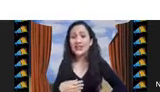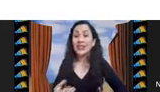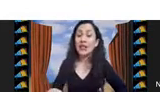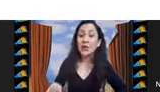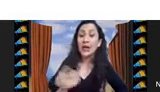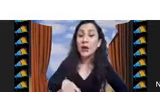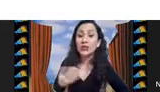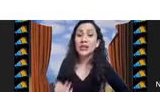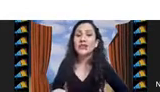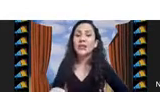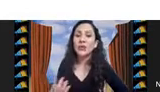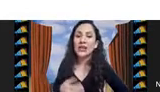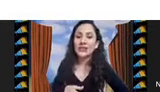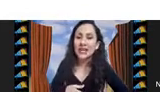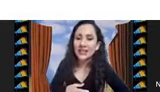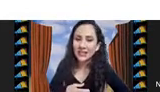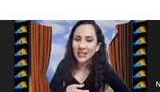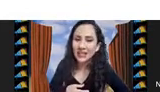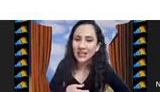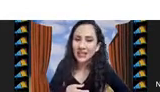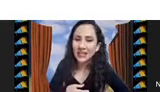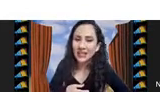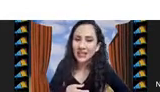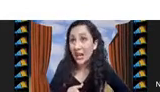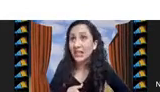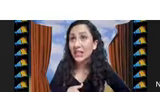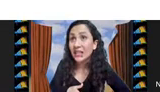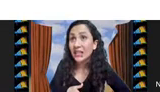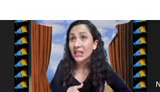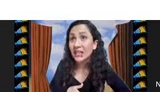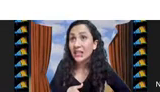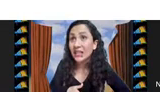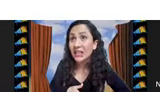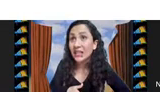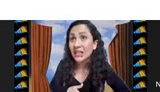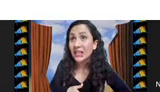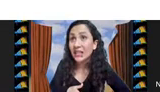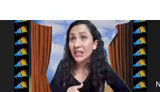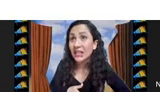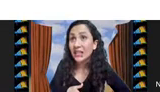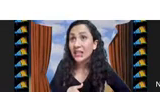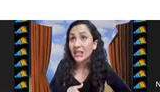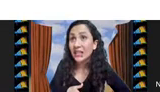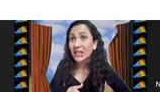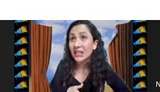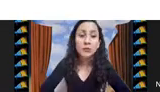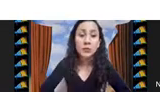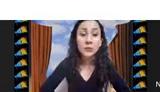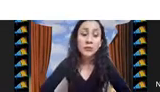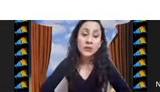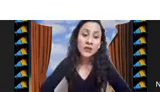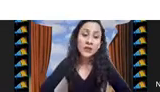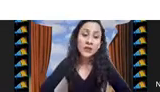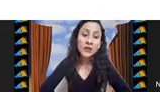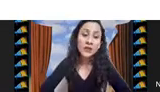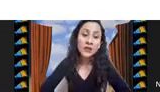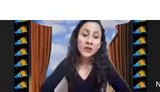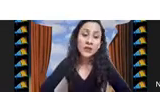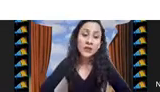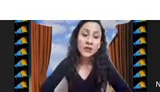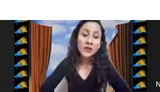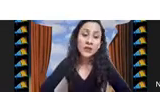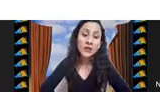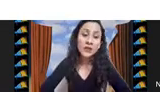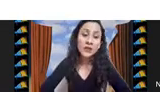factores que lo causan es decir por las características de las instancias o por lo que está haciendo internamente el algoritmo y también